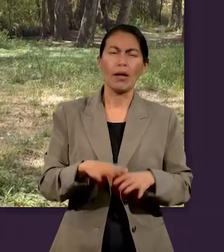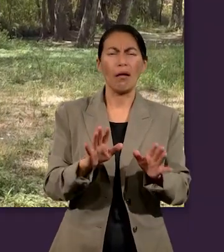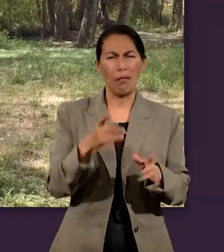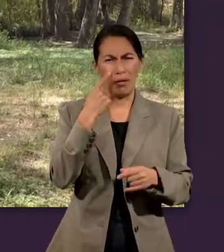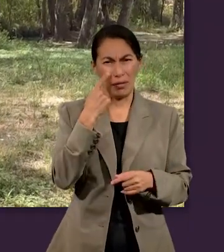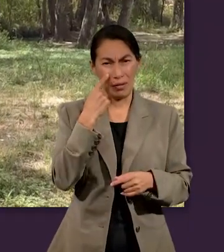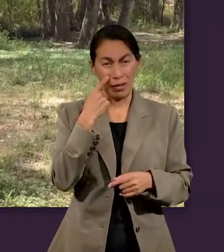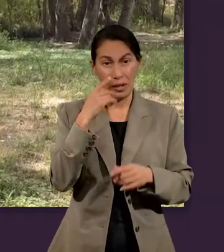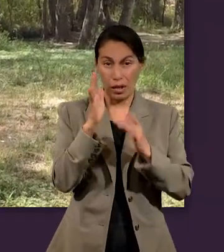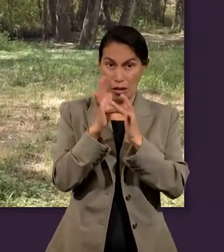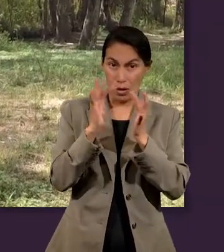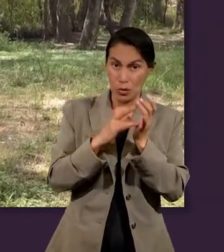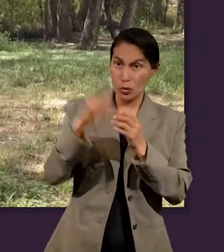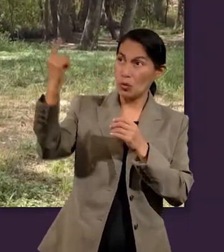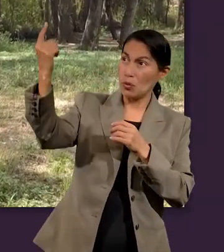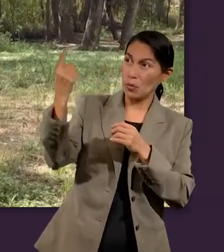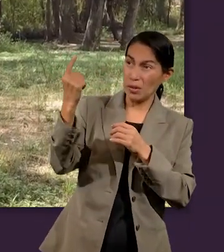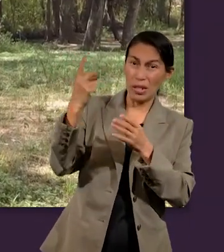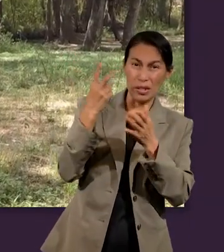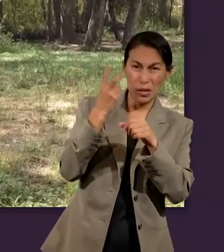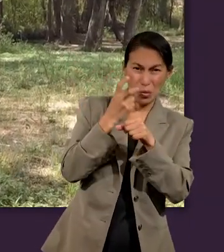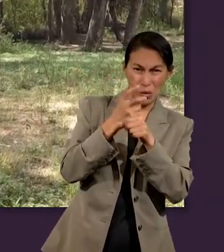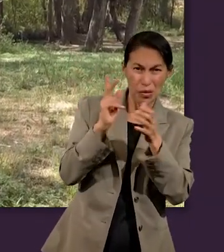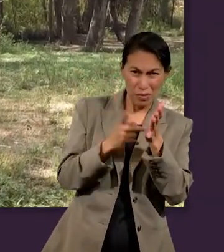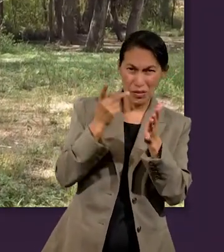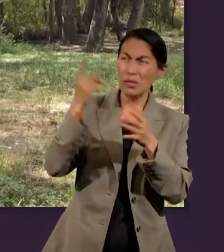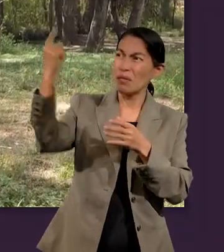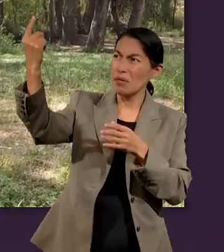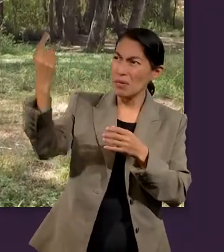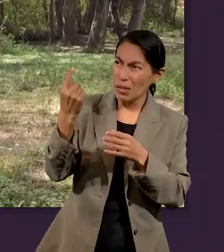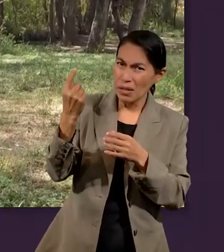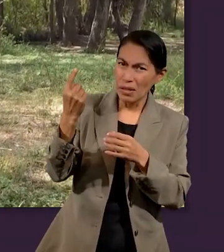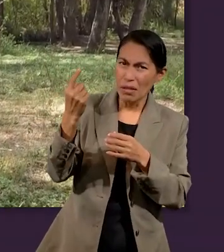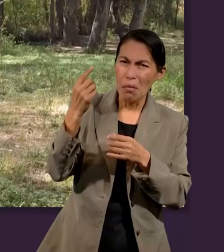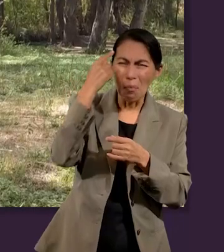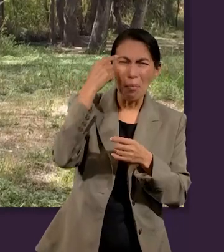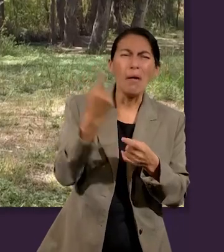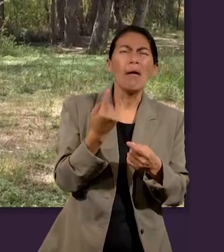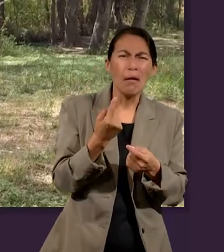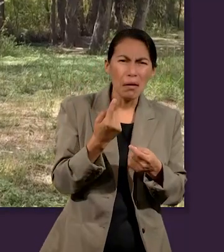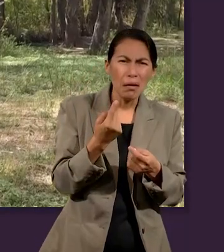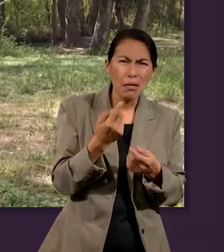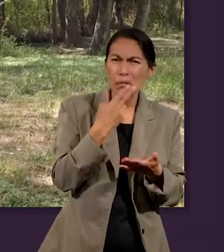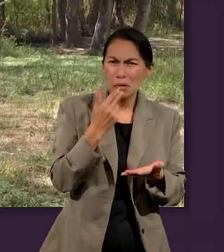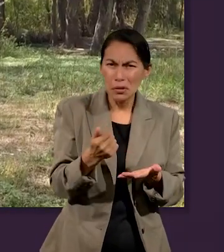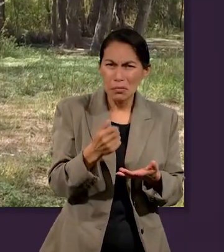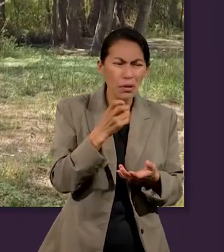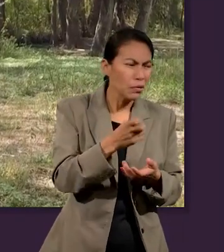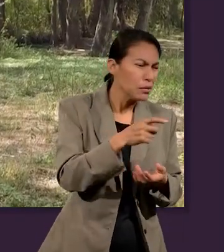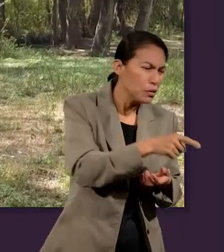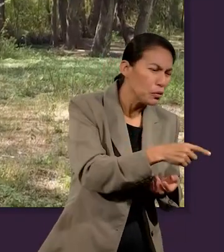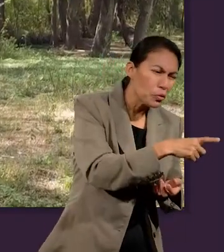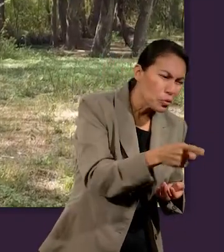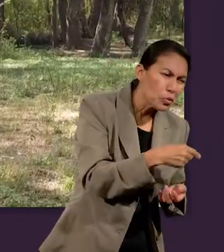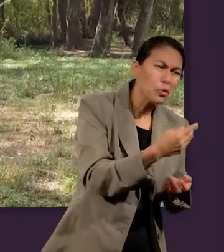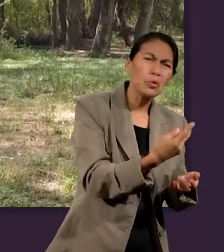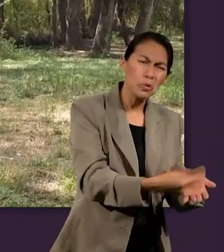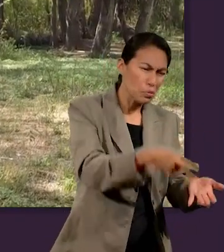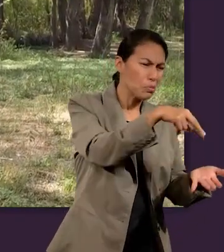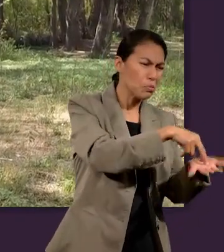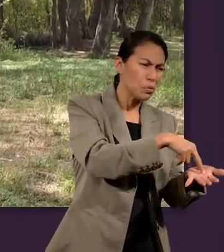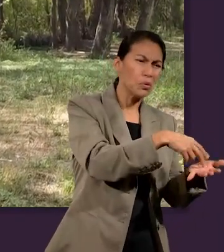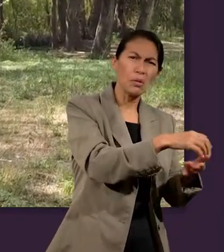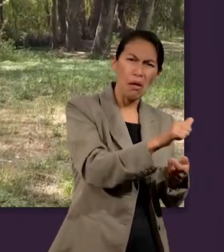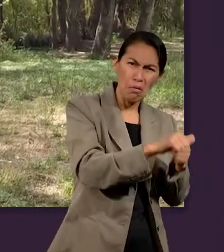mejor. Y tus méritos, no es lo que la Biblia dice. Y además, ¿para qué serviría la segunda venida de Cristo si hay reencarnación?